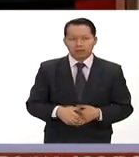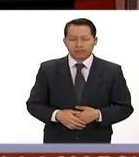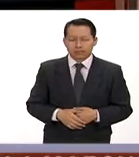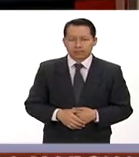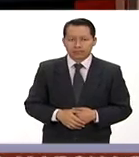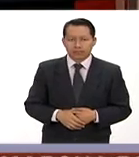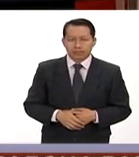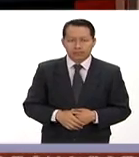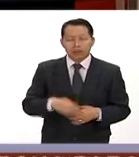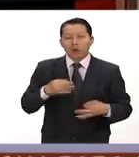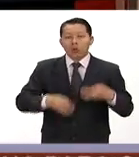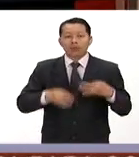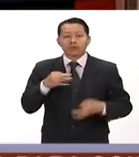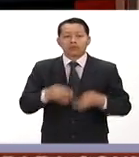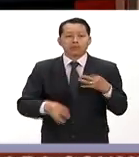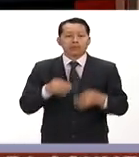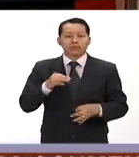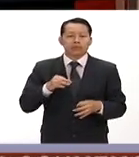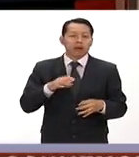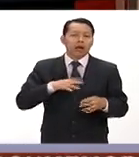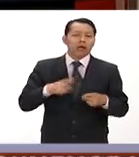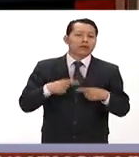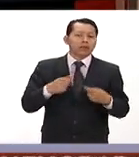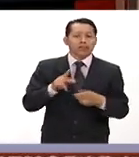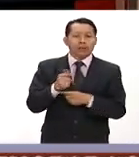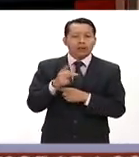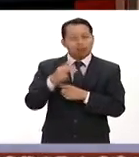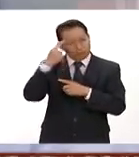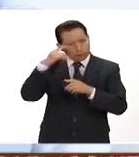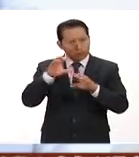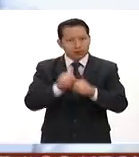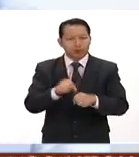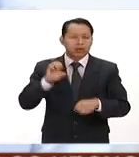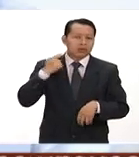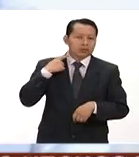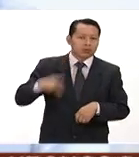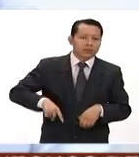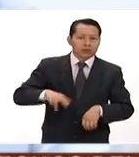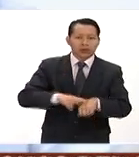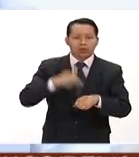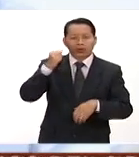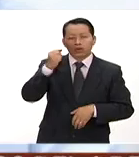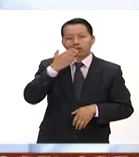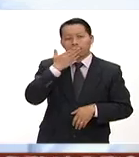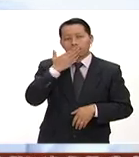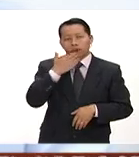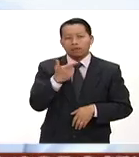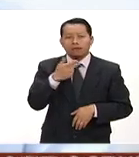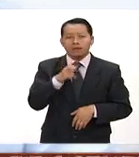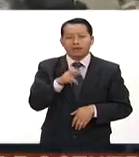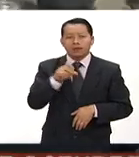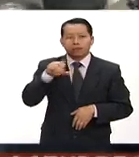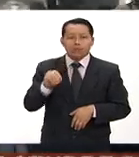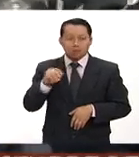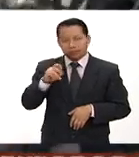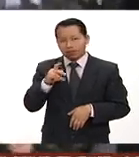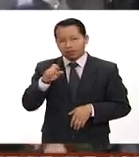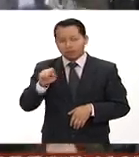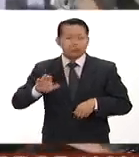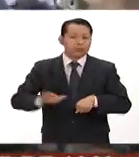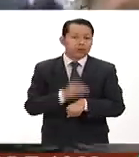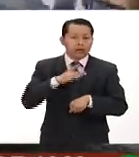Un juez otorgó a la PGR una orden de aprehensión en contra del ex gobernador de Sonora Guillermo Padrés de acuerdo con las